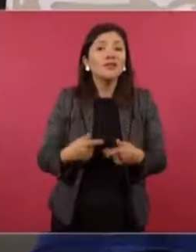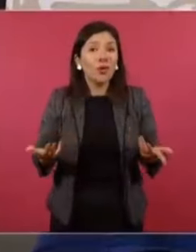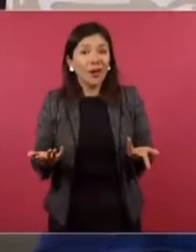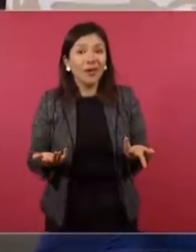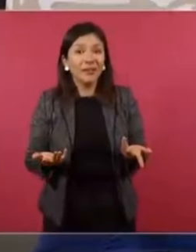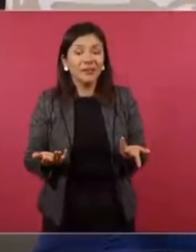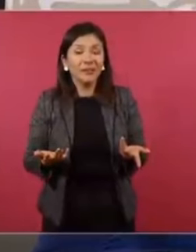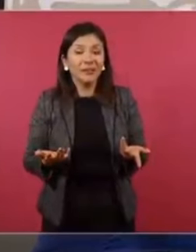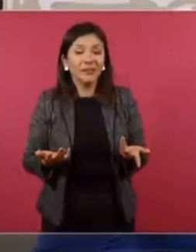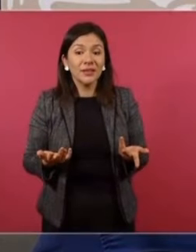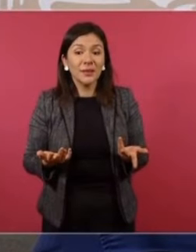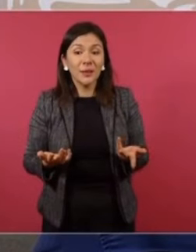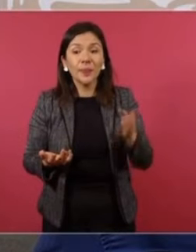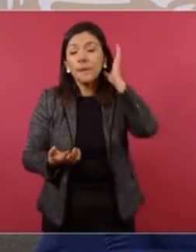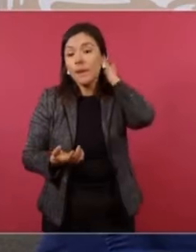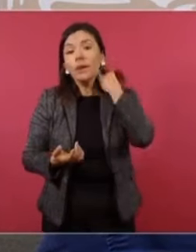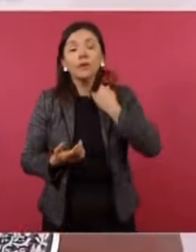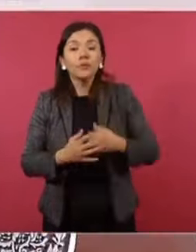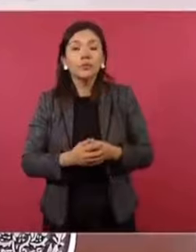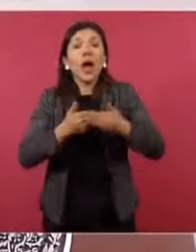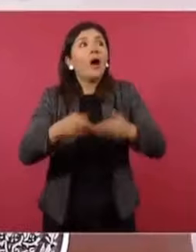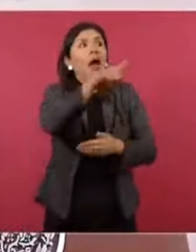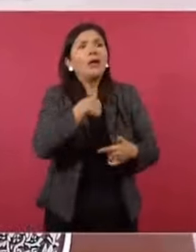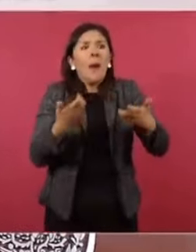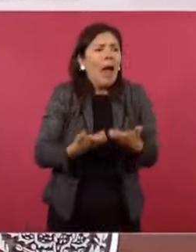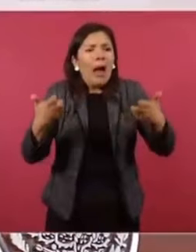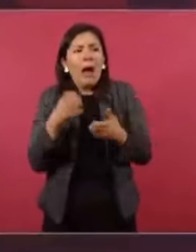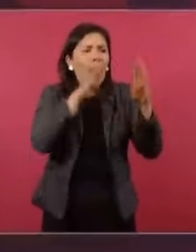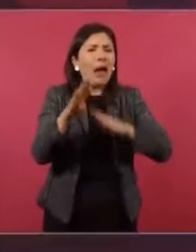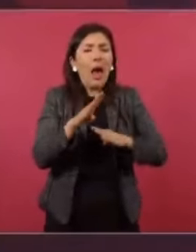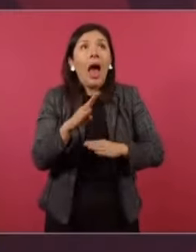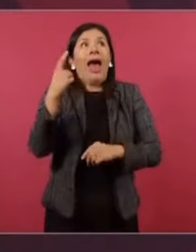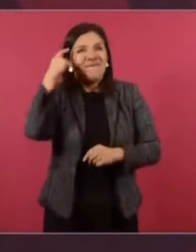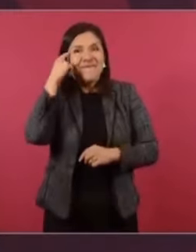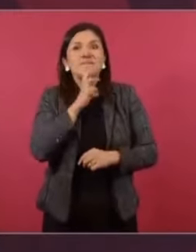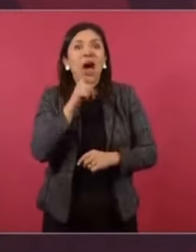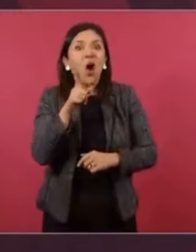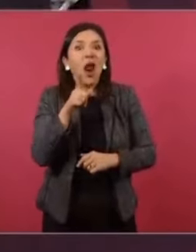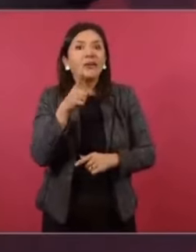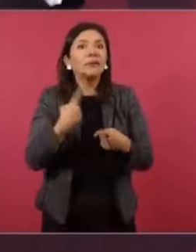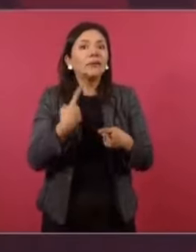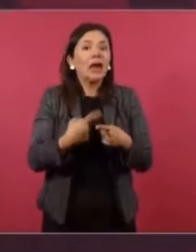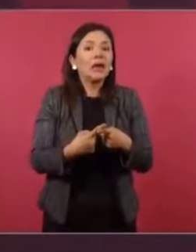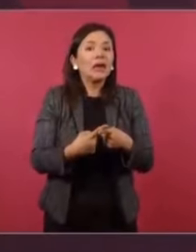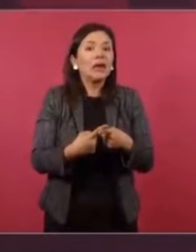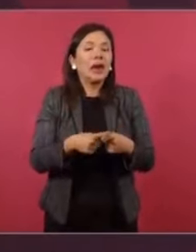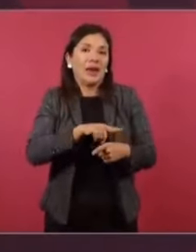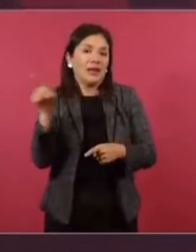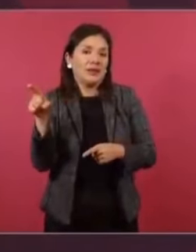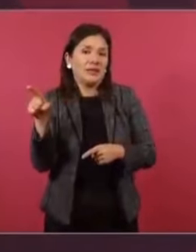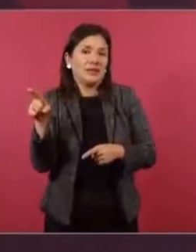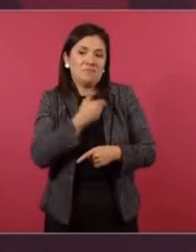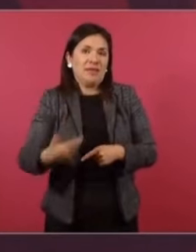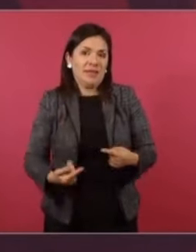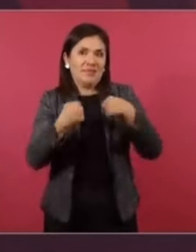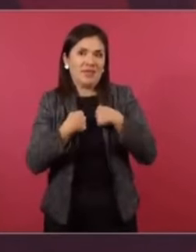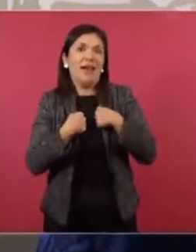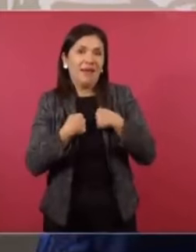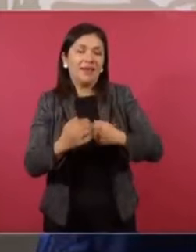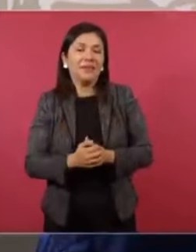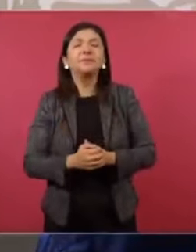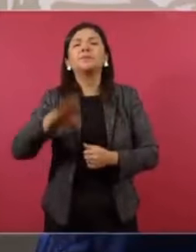los que no hayan qué hacer, pues voltean a ver al de Petitán, Malcuspán. Presidente, ustedes,